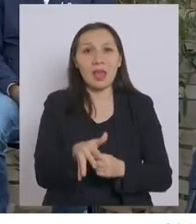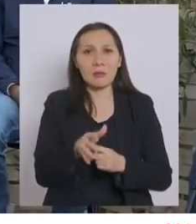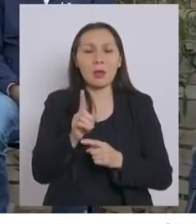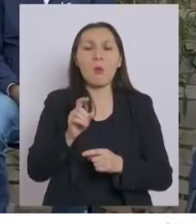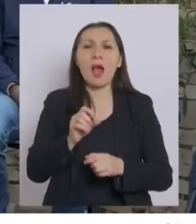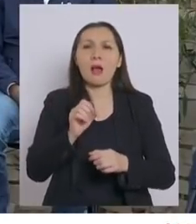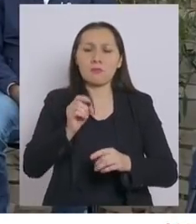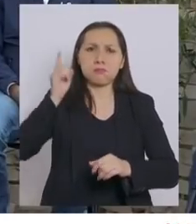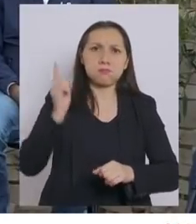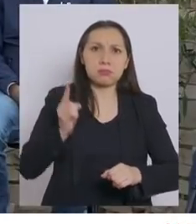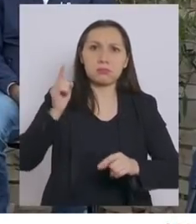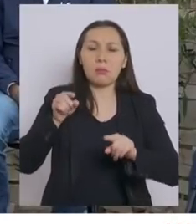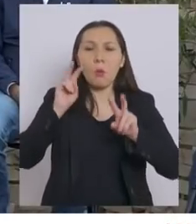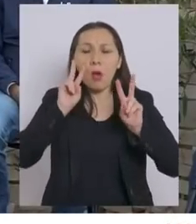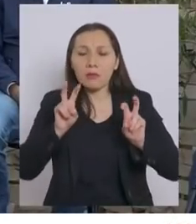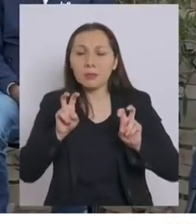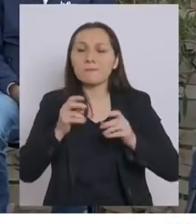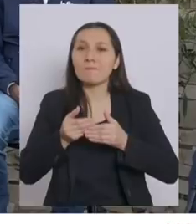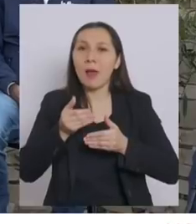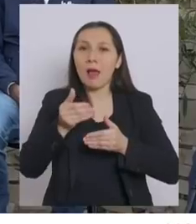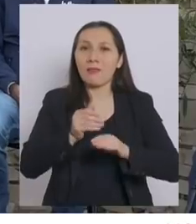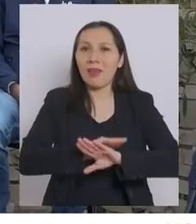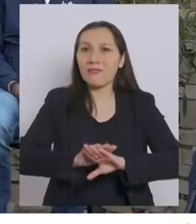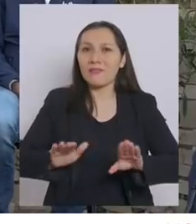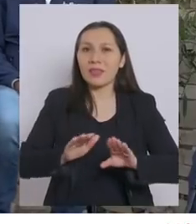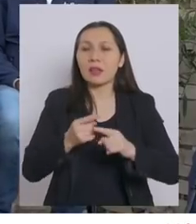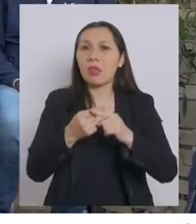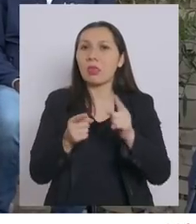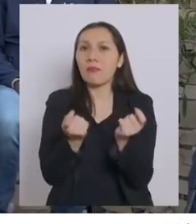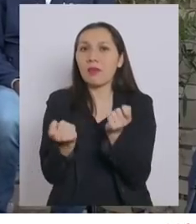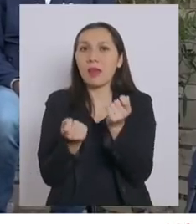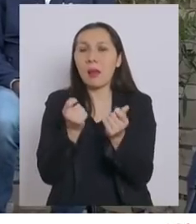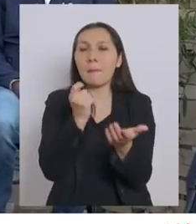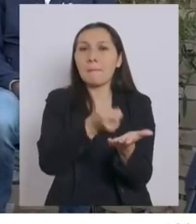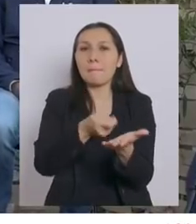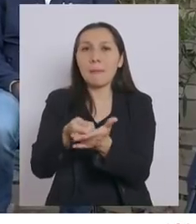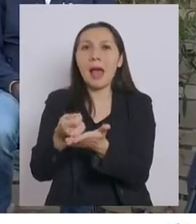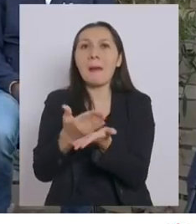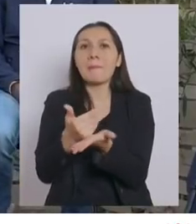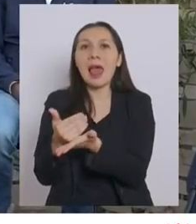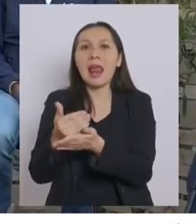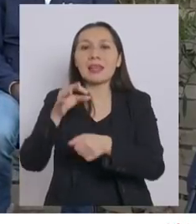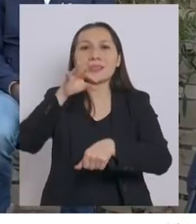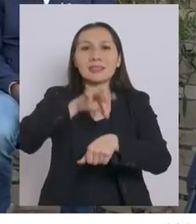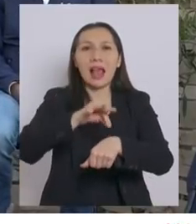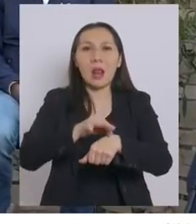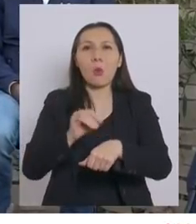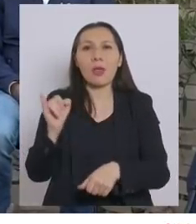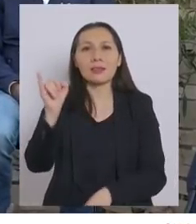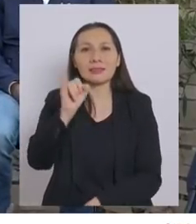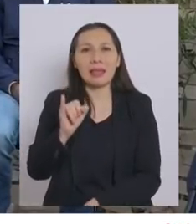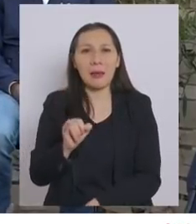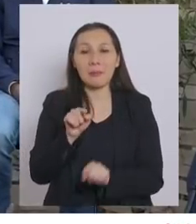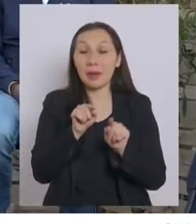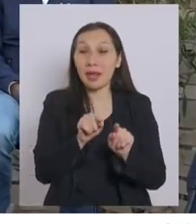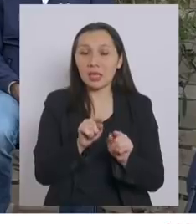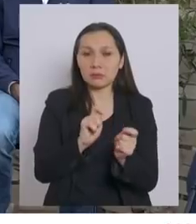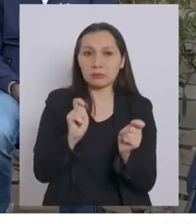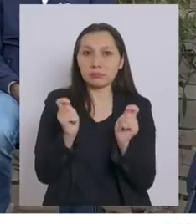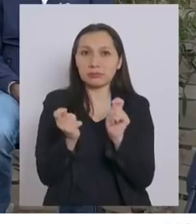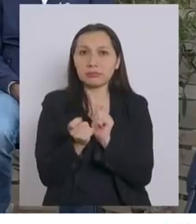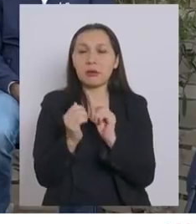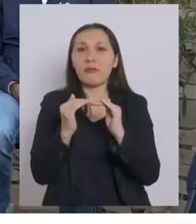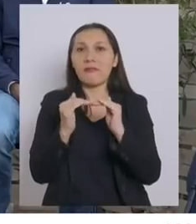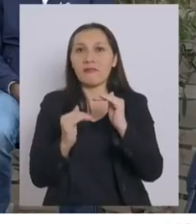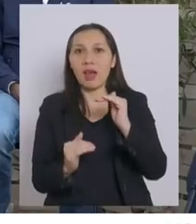arbitrarias, dimos un gran paso al terminar con las diferencias de precios en los planes de salud de las ISAPRES. Esto se ha traducido